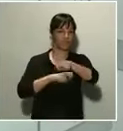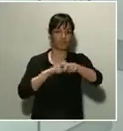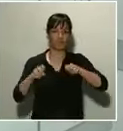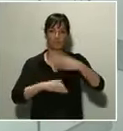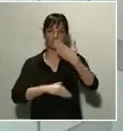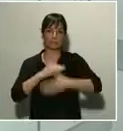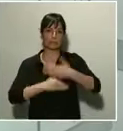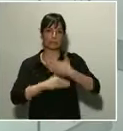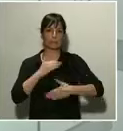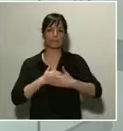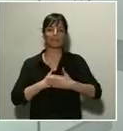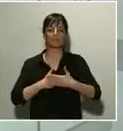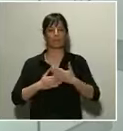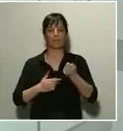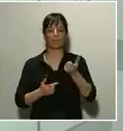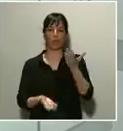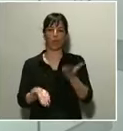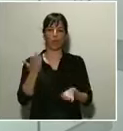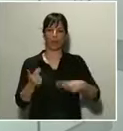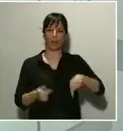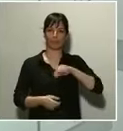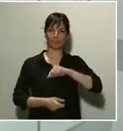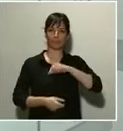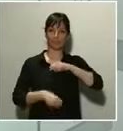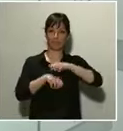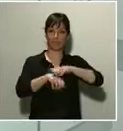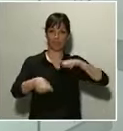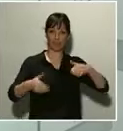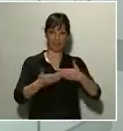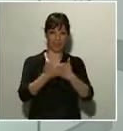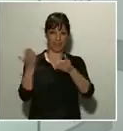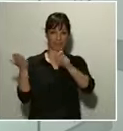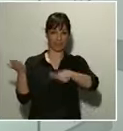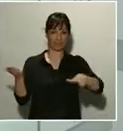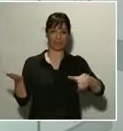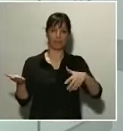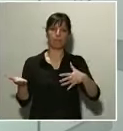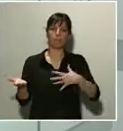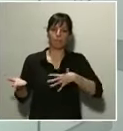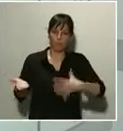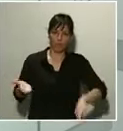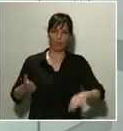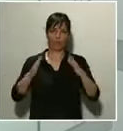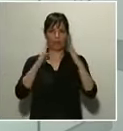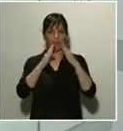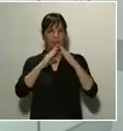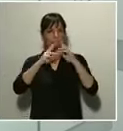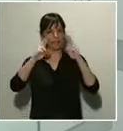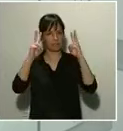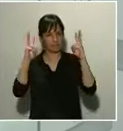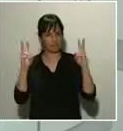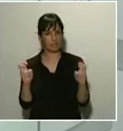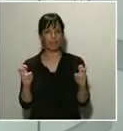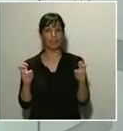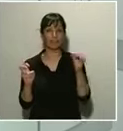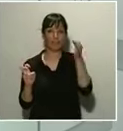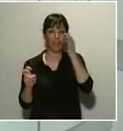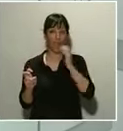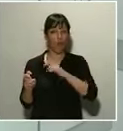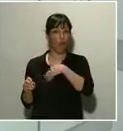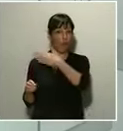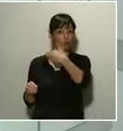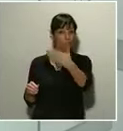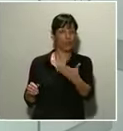de los ciudadanos, para que puedan quedarse los ciudadanos en sus casas, otros tantos tienen que